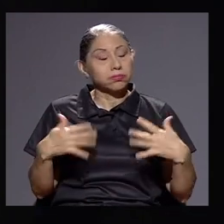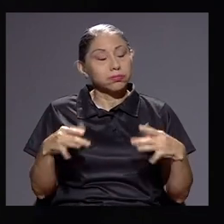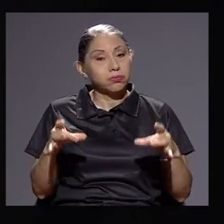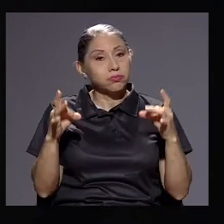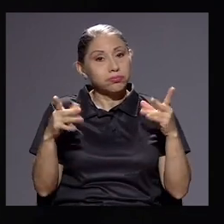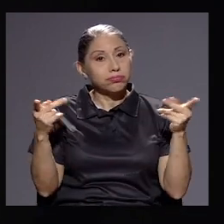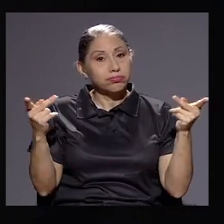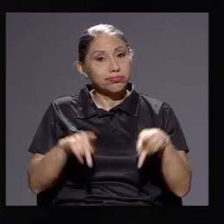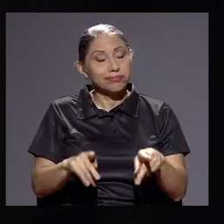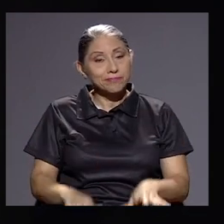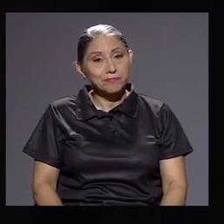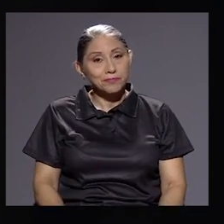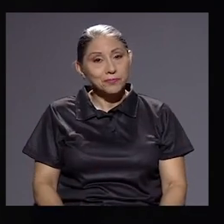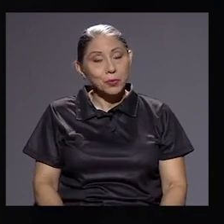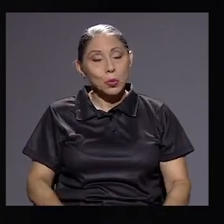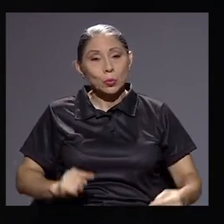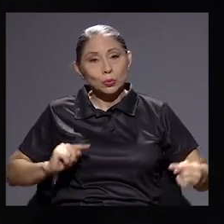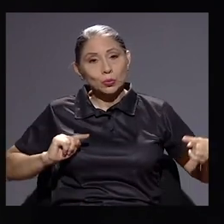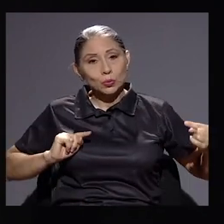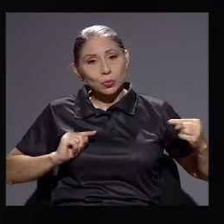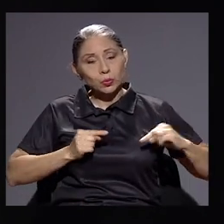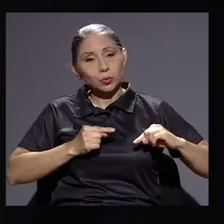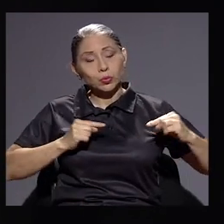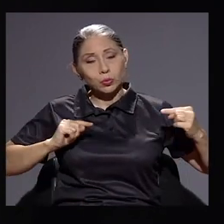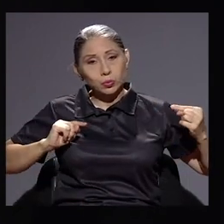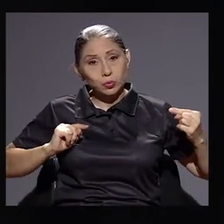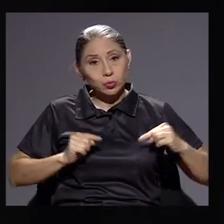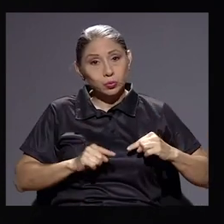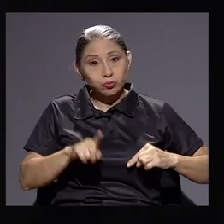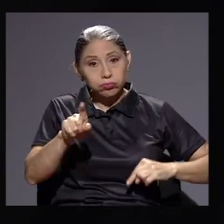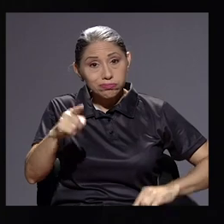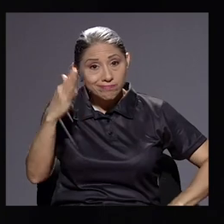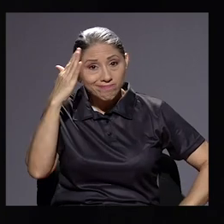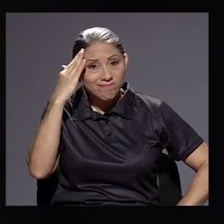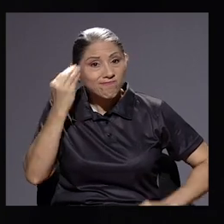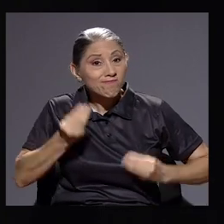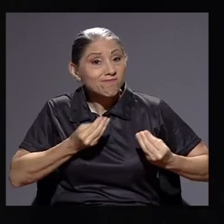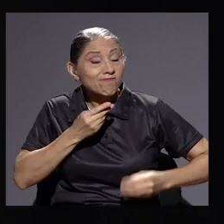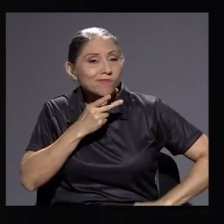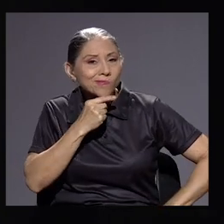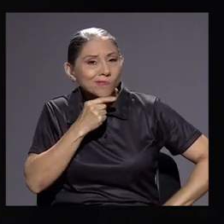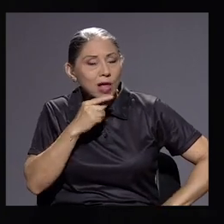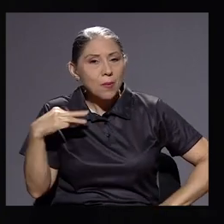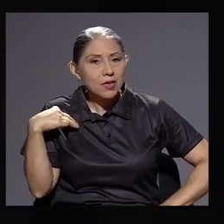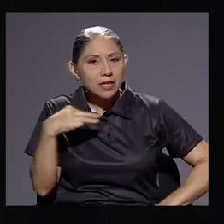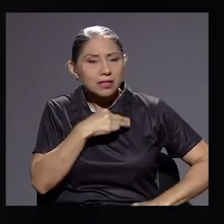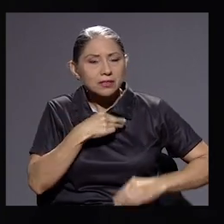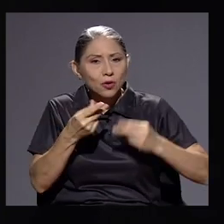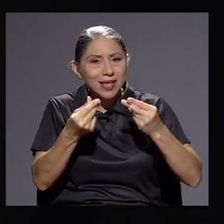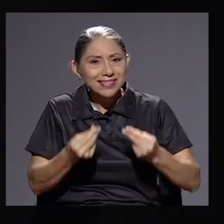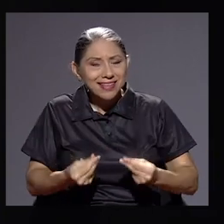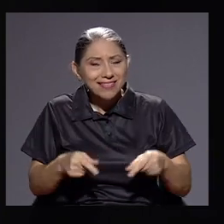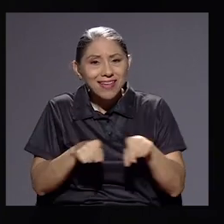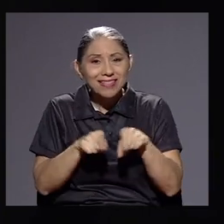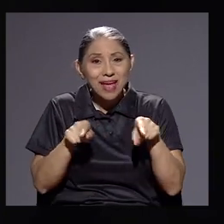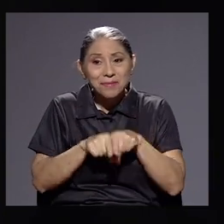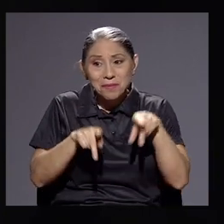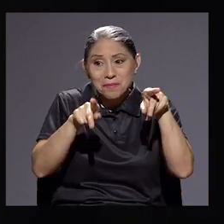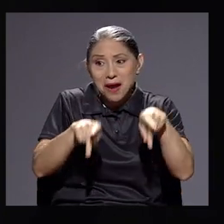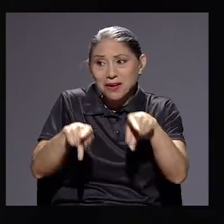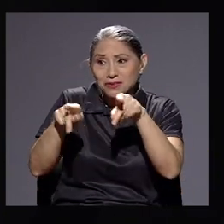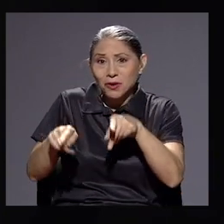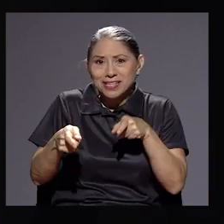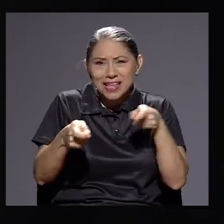que sucede. Duele tremendamente y, bueno, barbas en remojo para el ministro de Hacienda y, por supuesto, para que quien